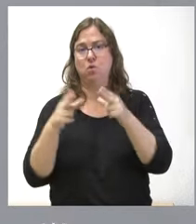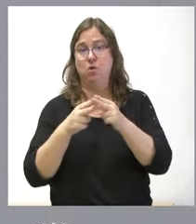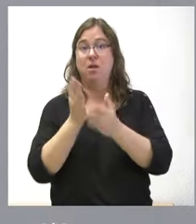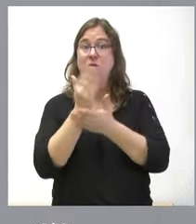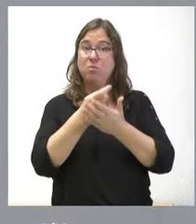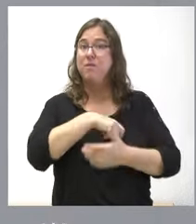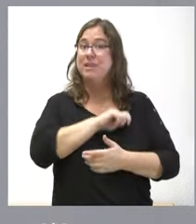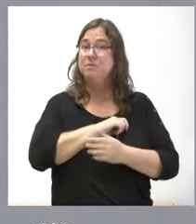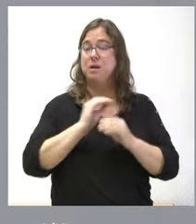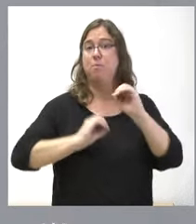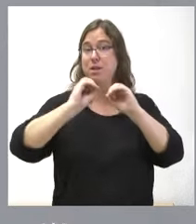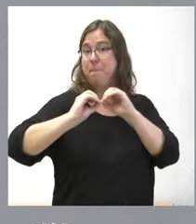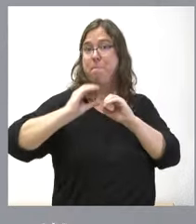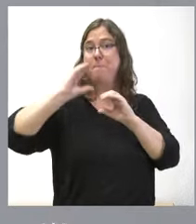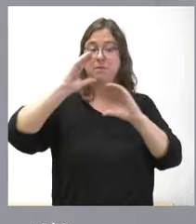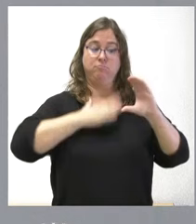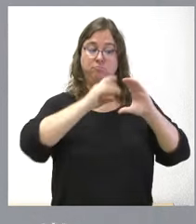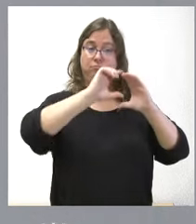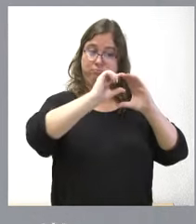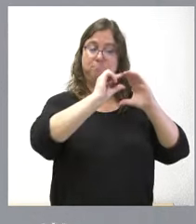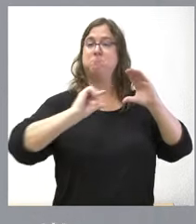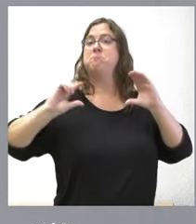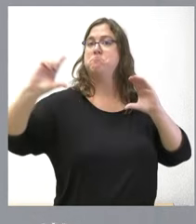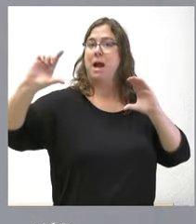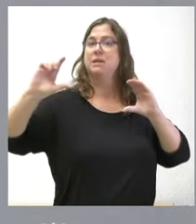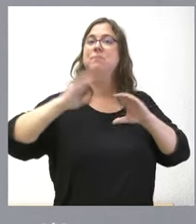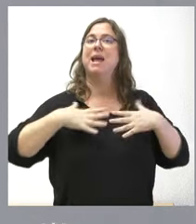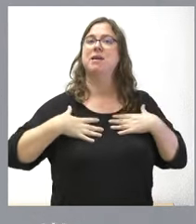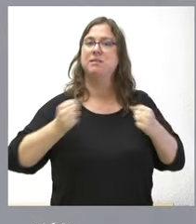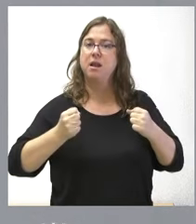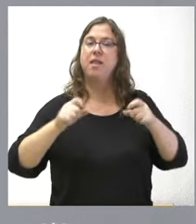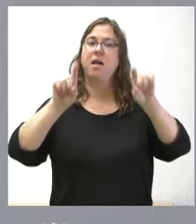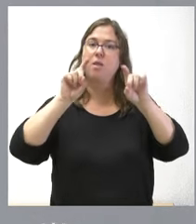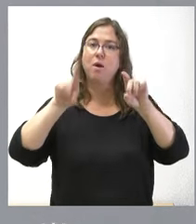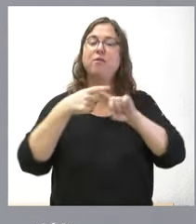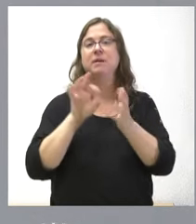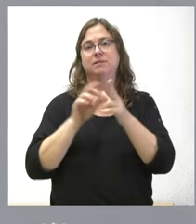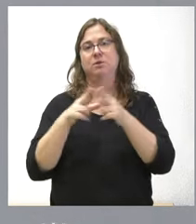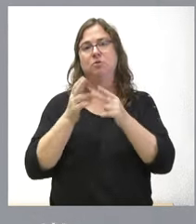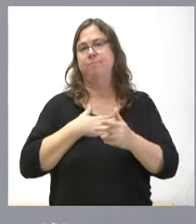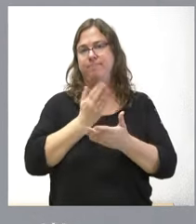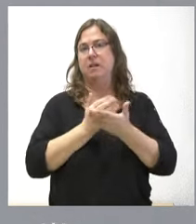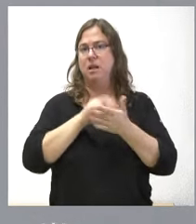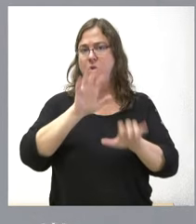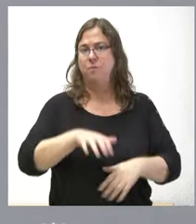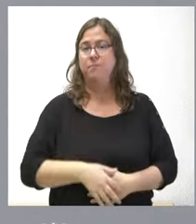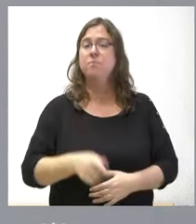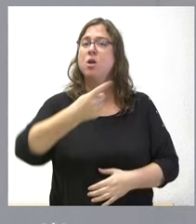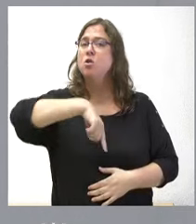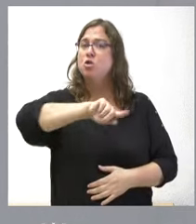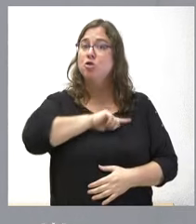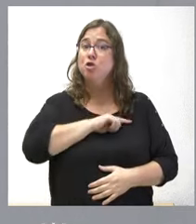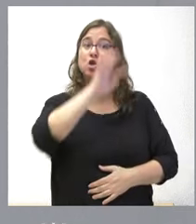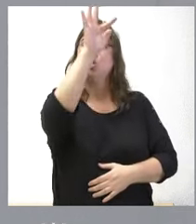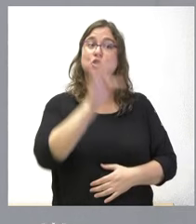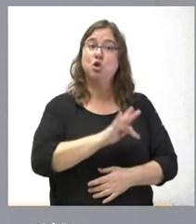España que más porcentaje de su presupuesto destina a sanidad, educación y servicios sociales. Nosotros destinamos, del